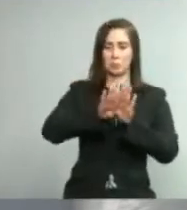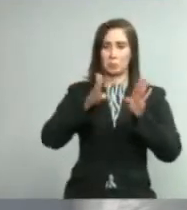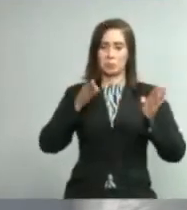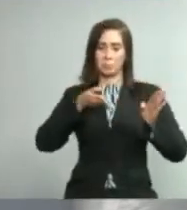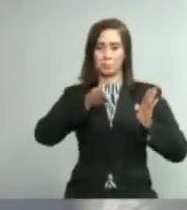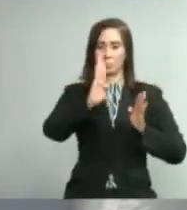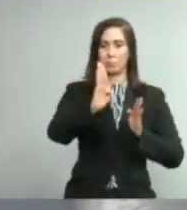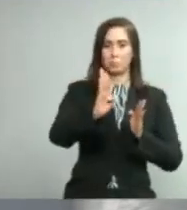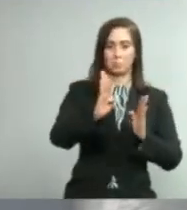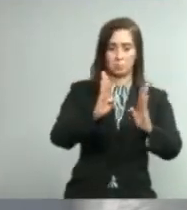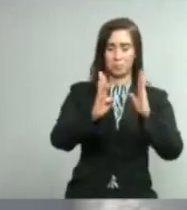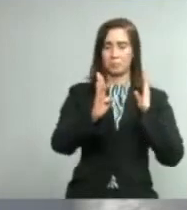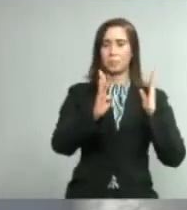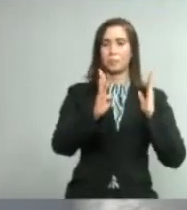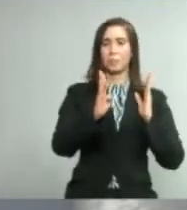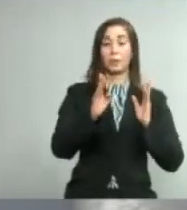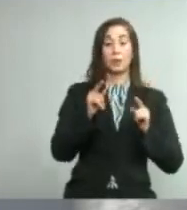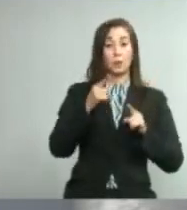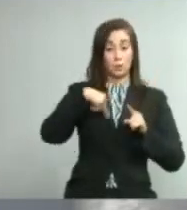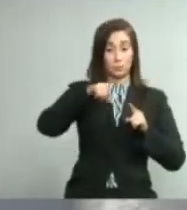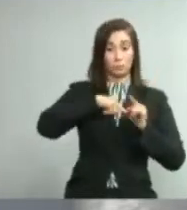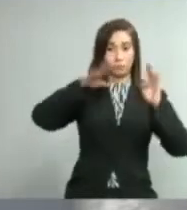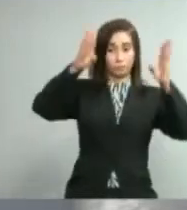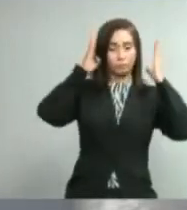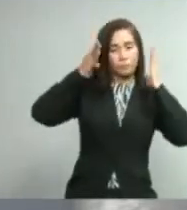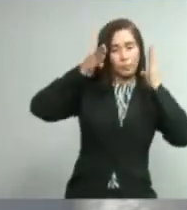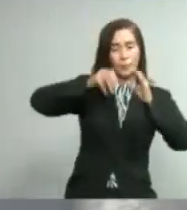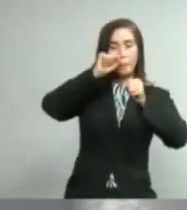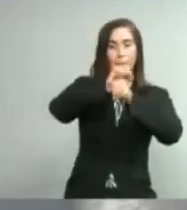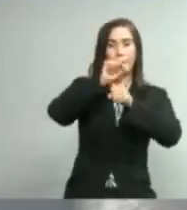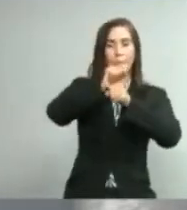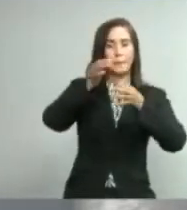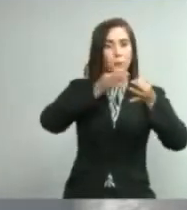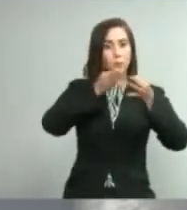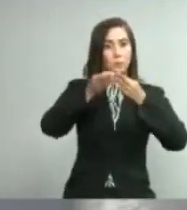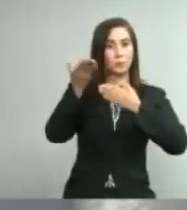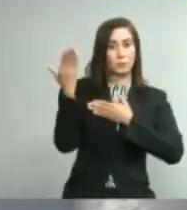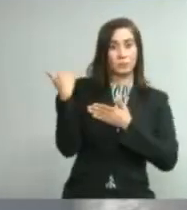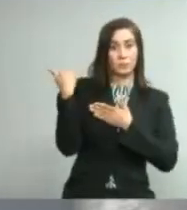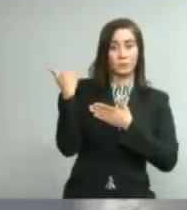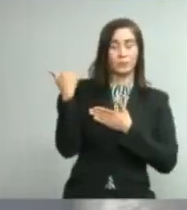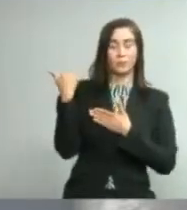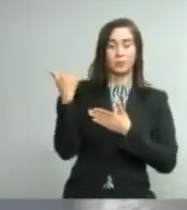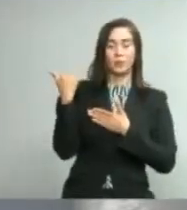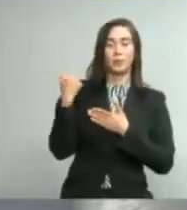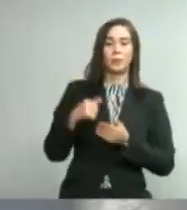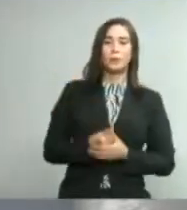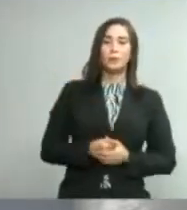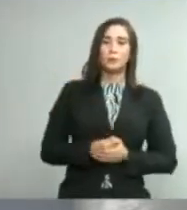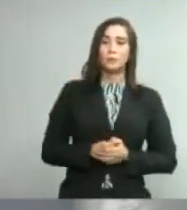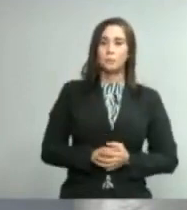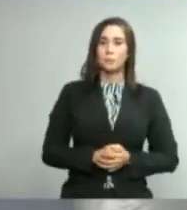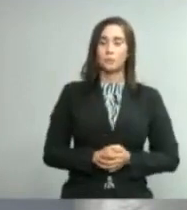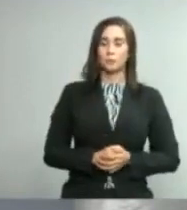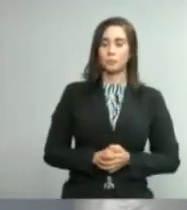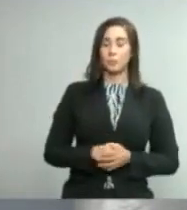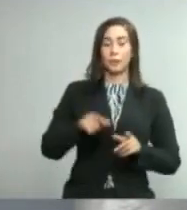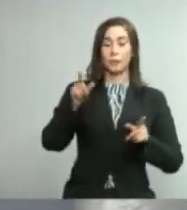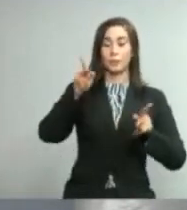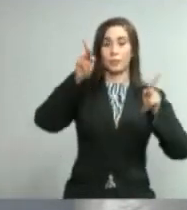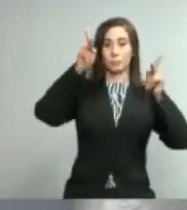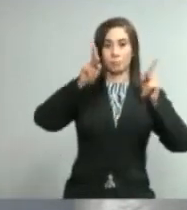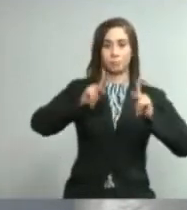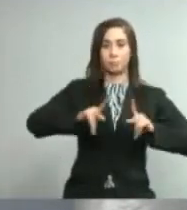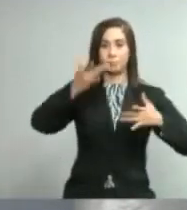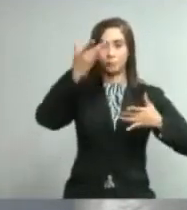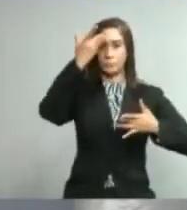concentrar es en las labores que describí ahorita que tienen que ver con la búsqueda activa